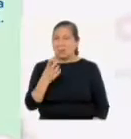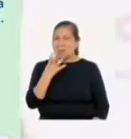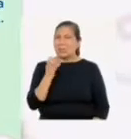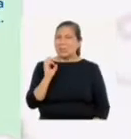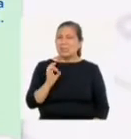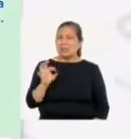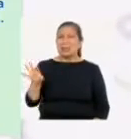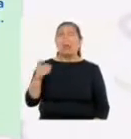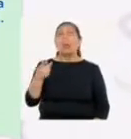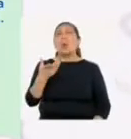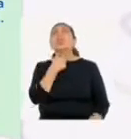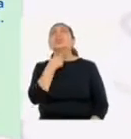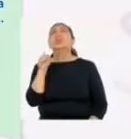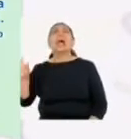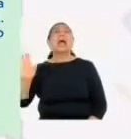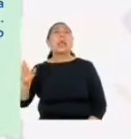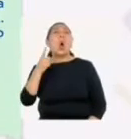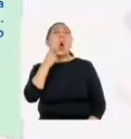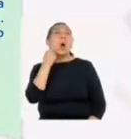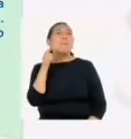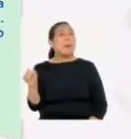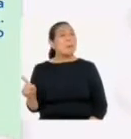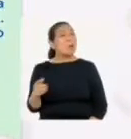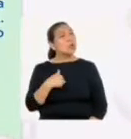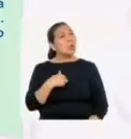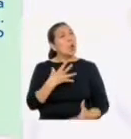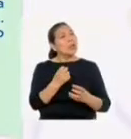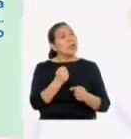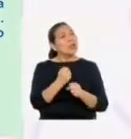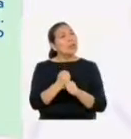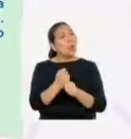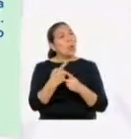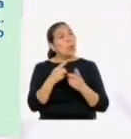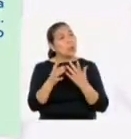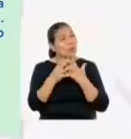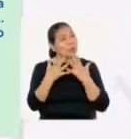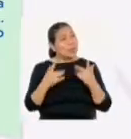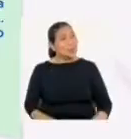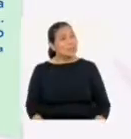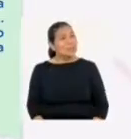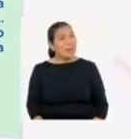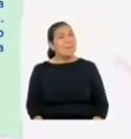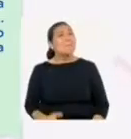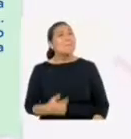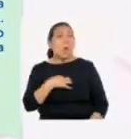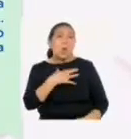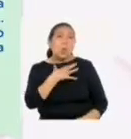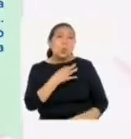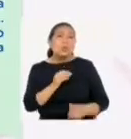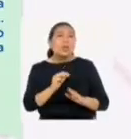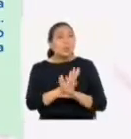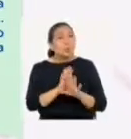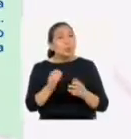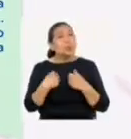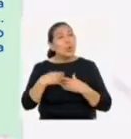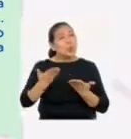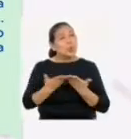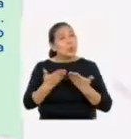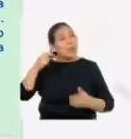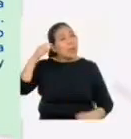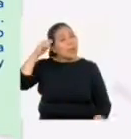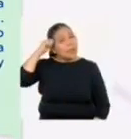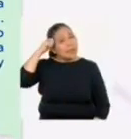molesta que él siempre escoja que ver. Por otro lado, yo quiero trabajar cuando nos casemos. Me gustaría terminar la carrera de